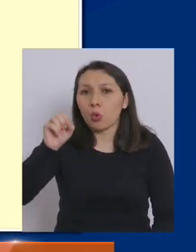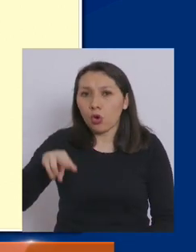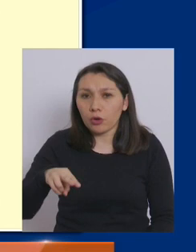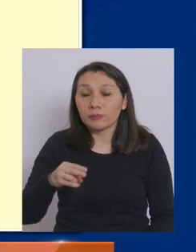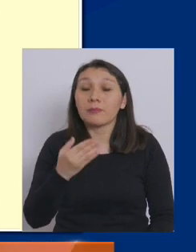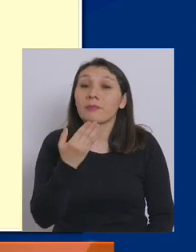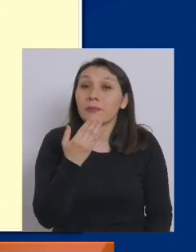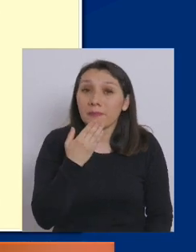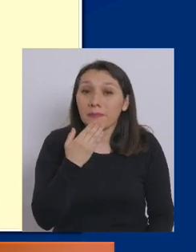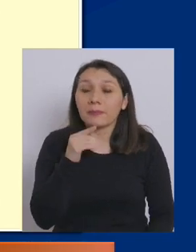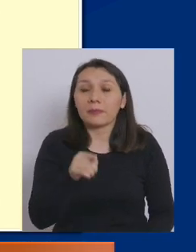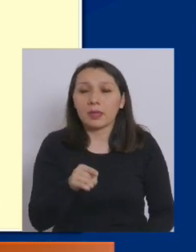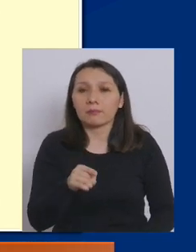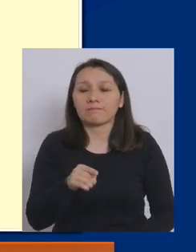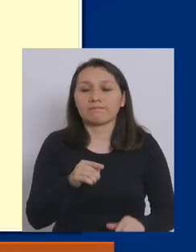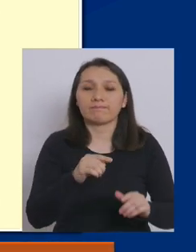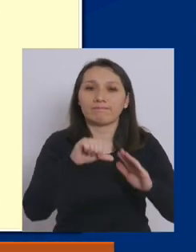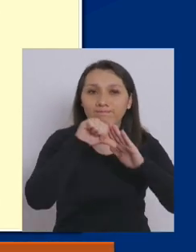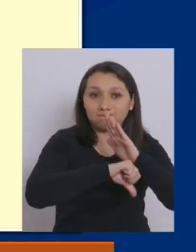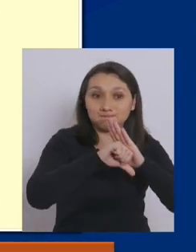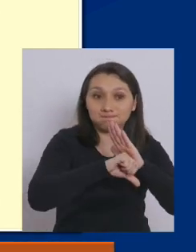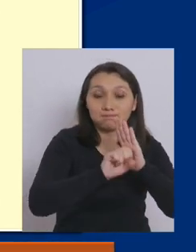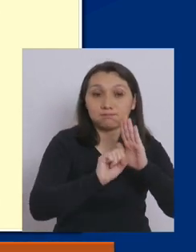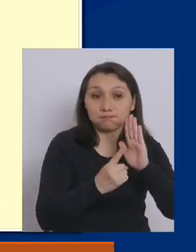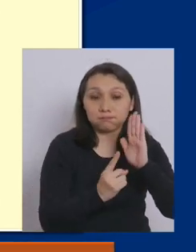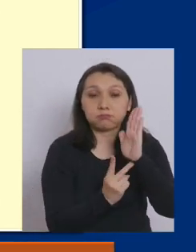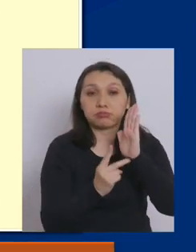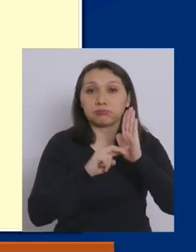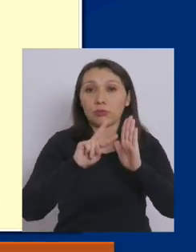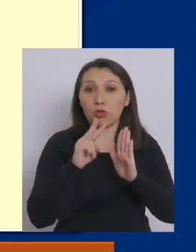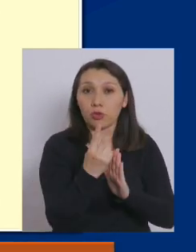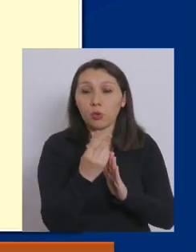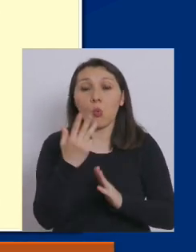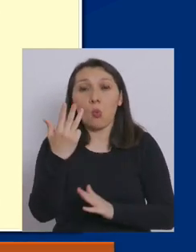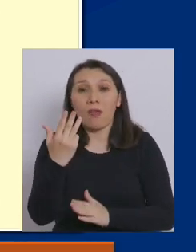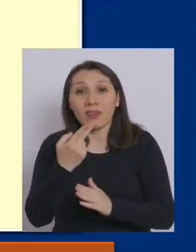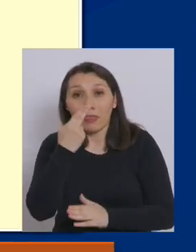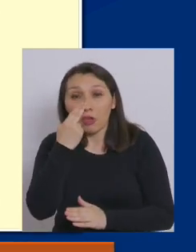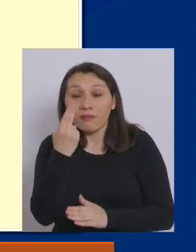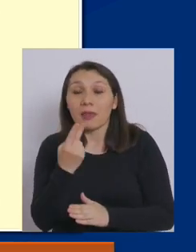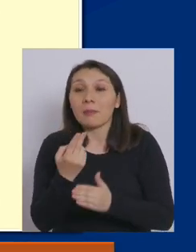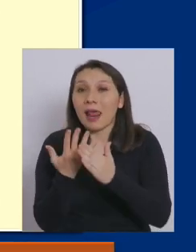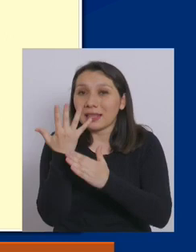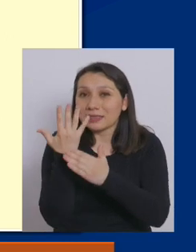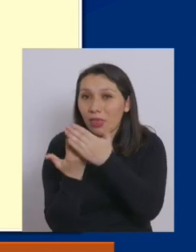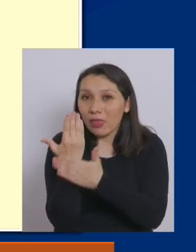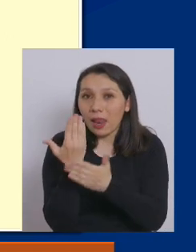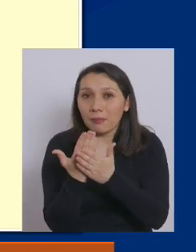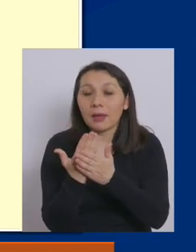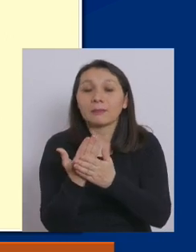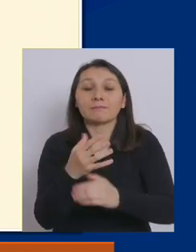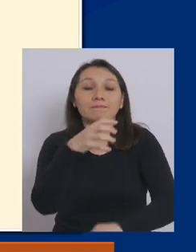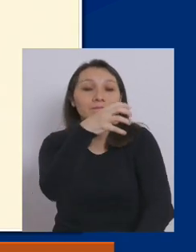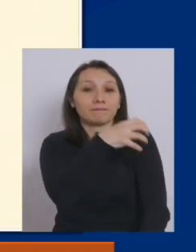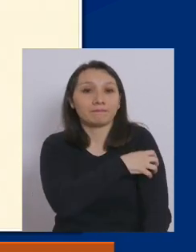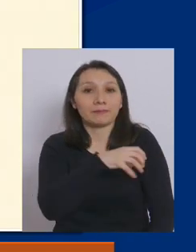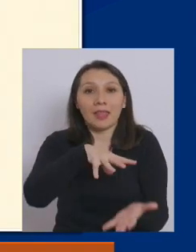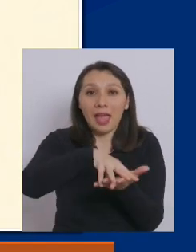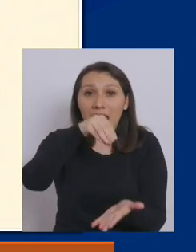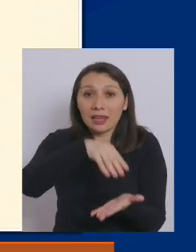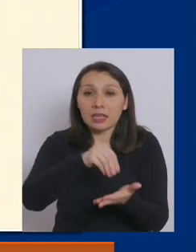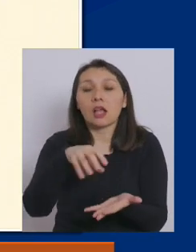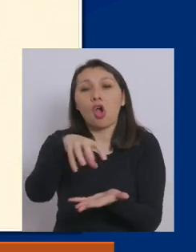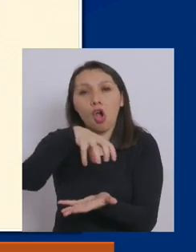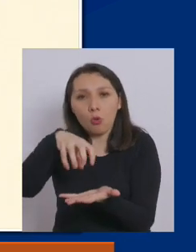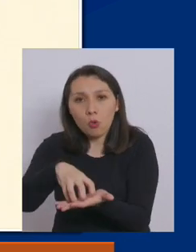cuarentena a transición también desde el lunes 9 de noviembre a las 5 de la mañana en la región de Arica, la comuna de